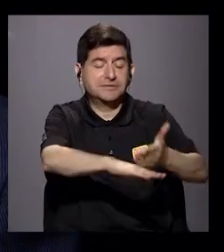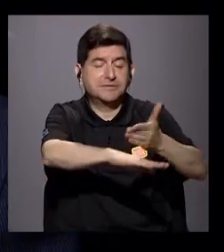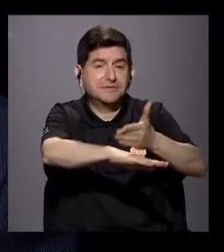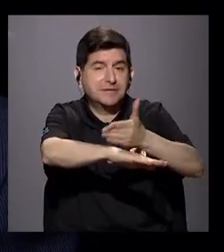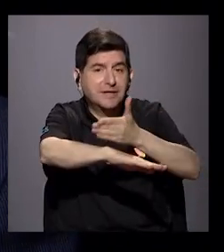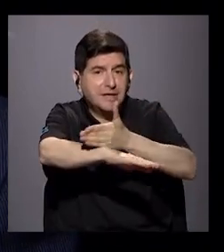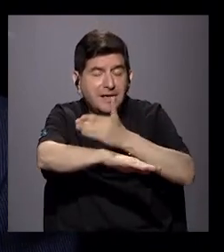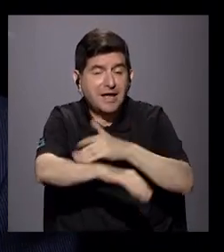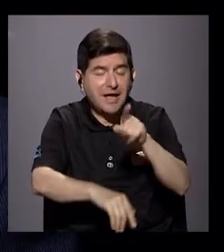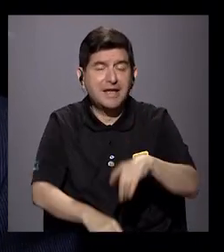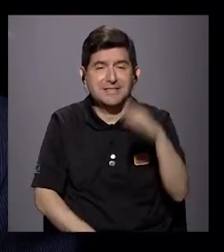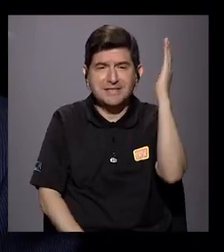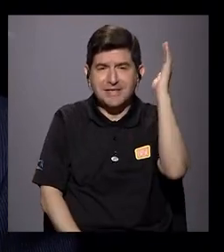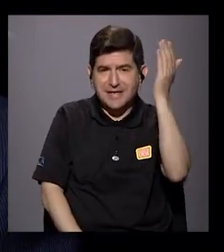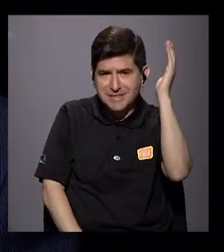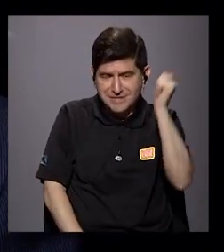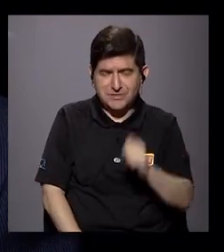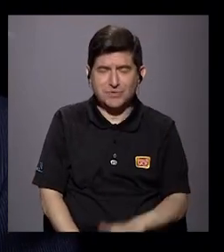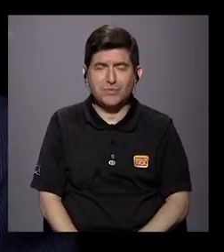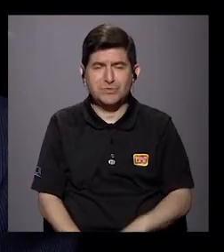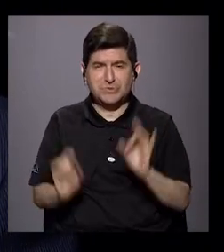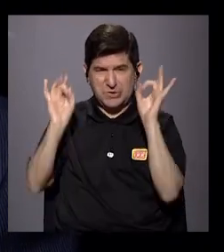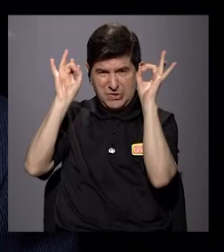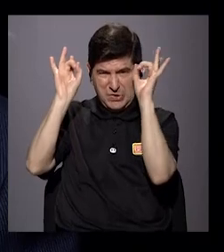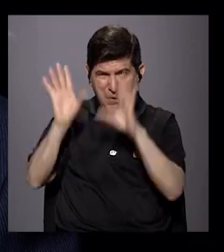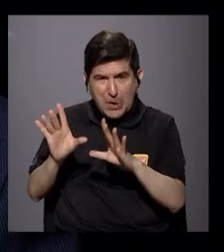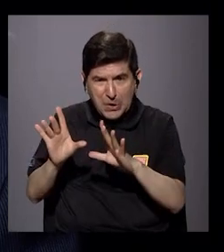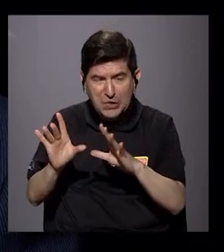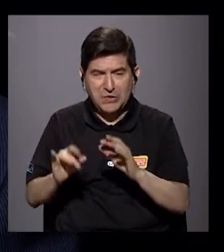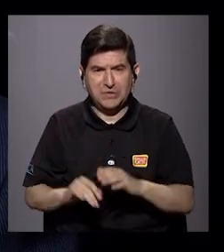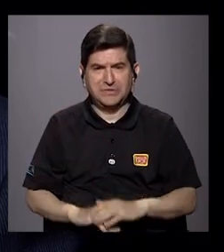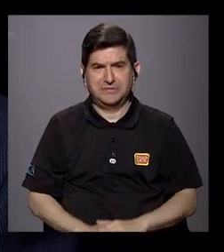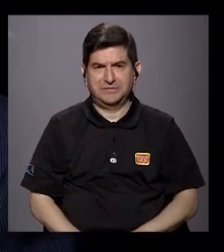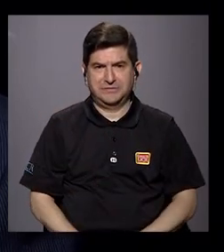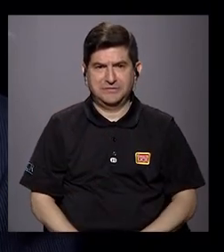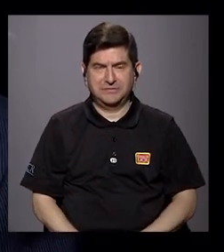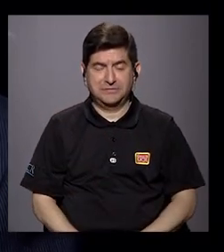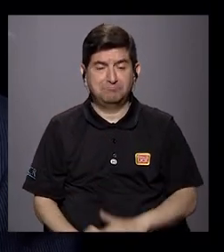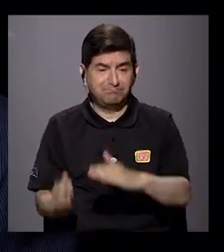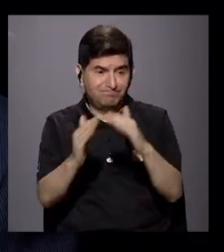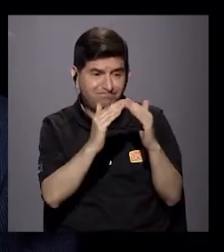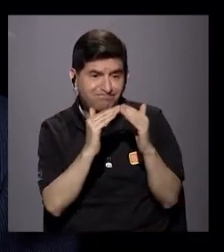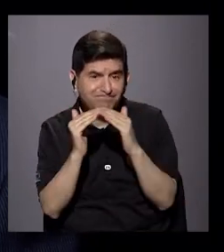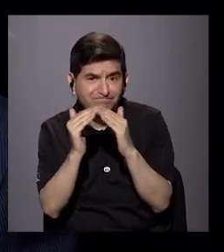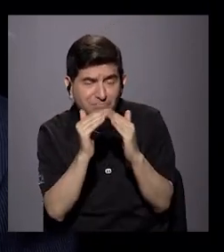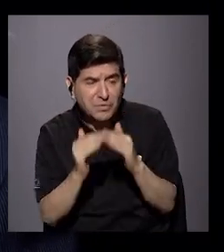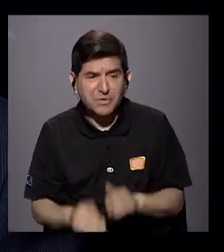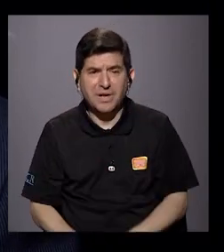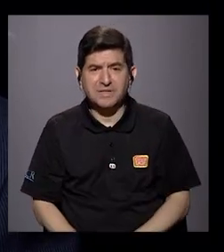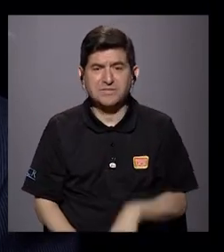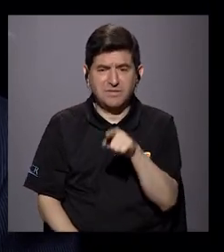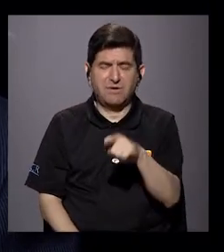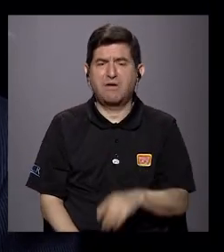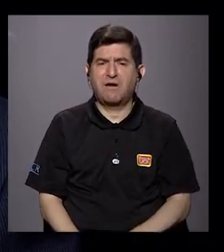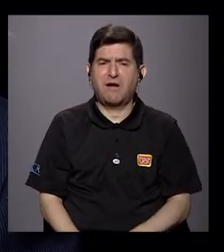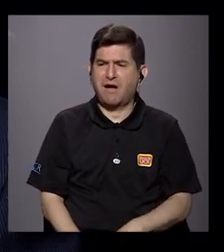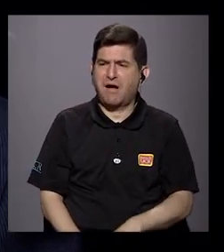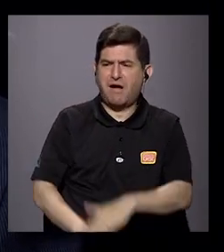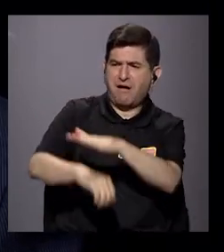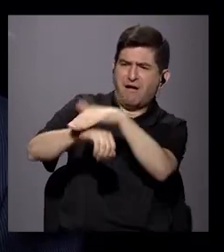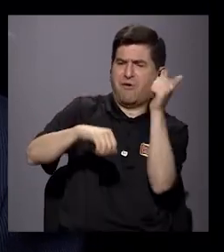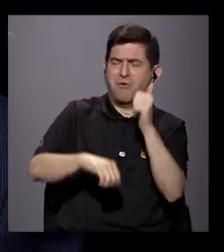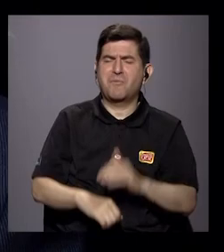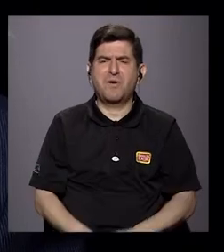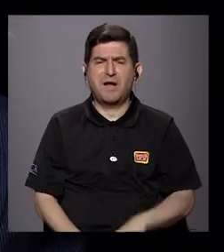avance de esos discursos de odio, en donde la población es llamada a encontrar